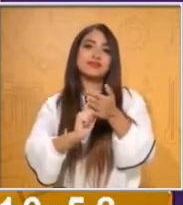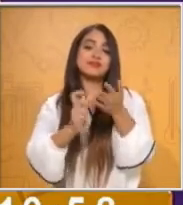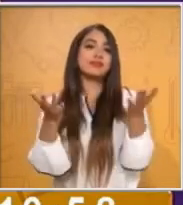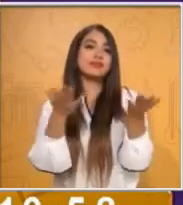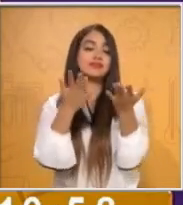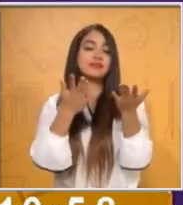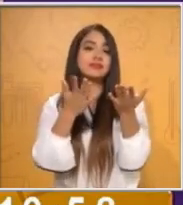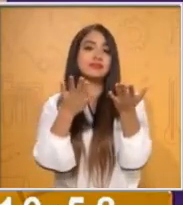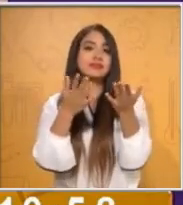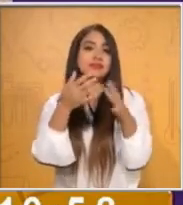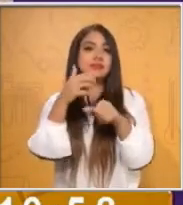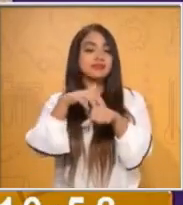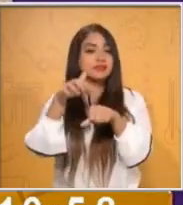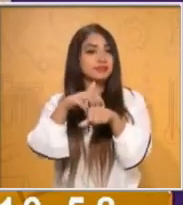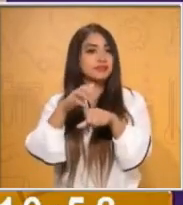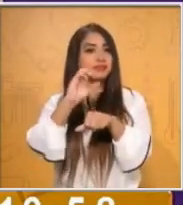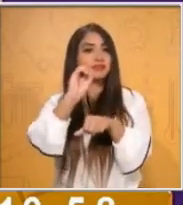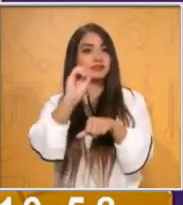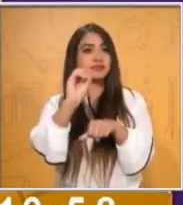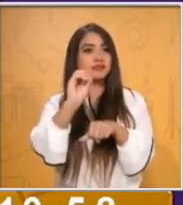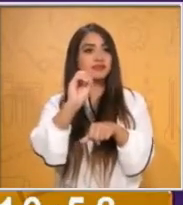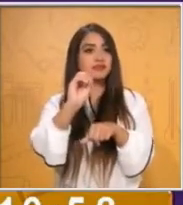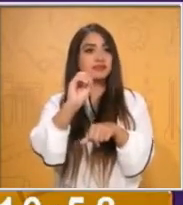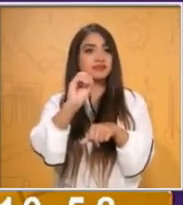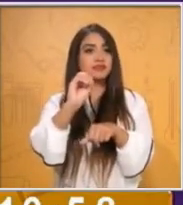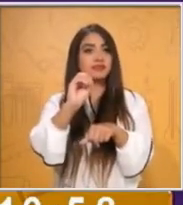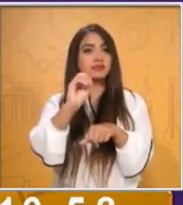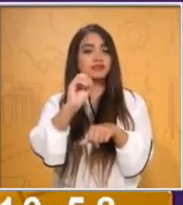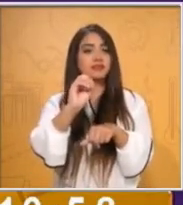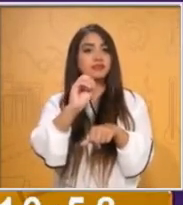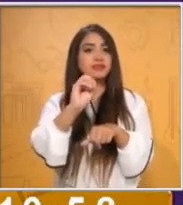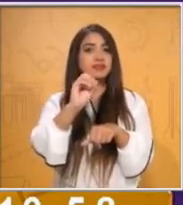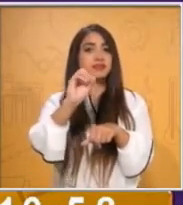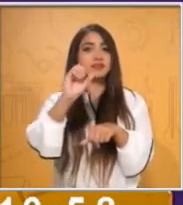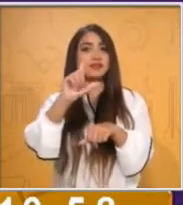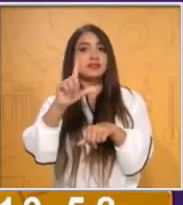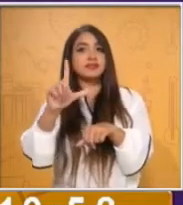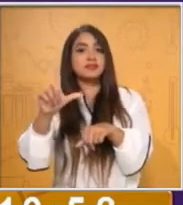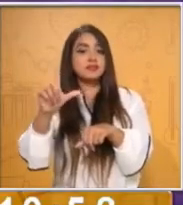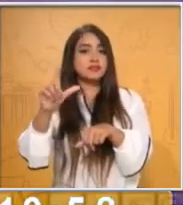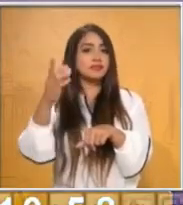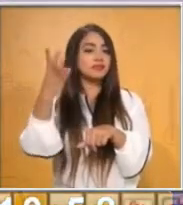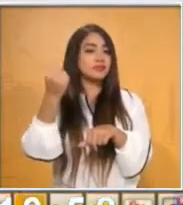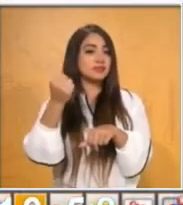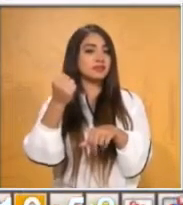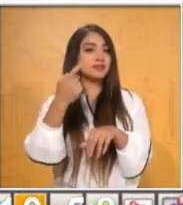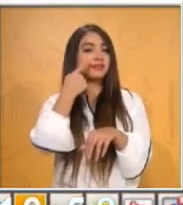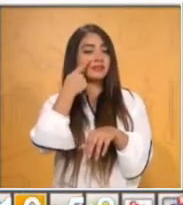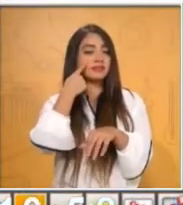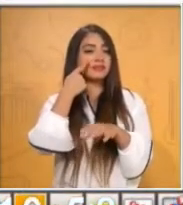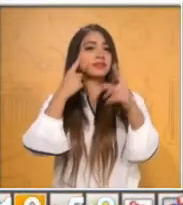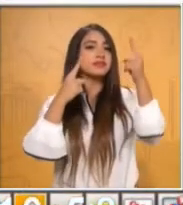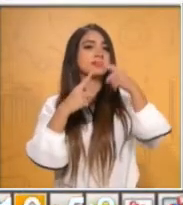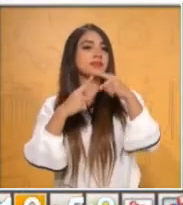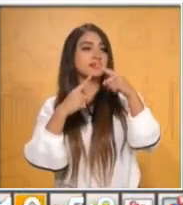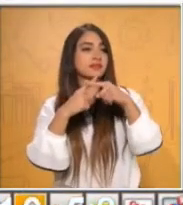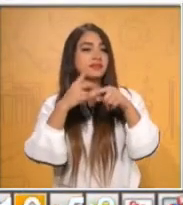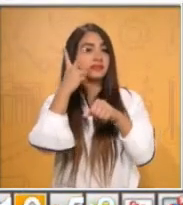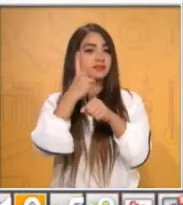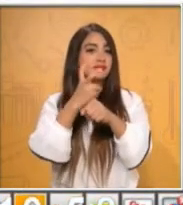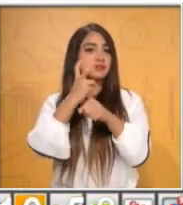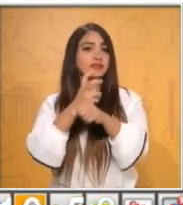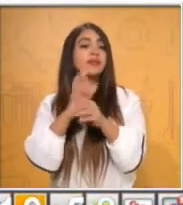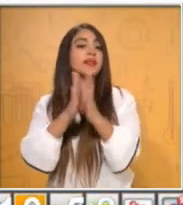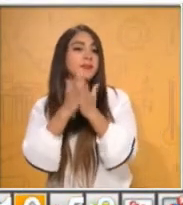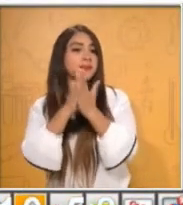números del cero al mil. Ya te vamos a mencionar lo que viene siendo la tarea para segundo grado. En este caso, trabajamos la página